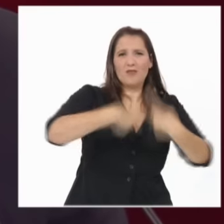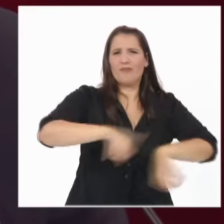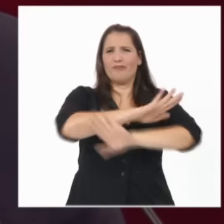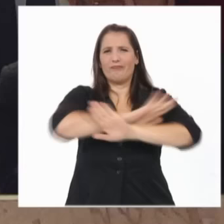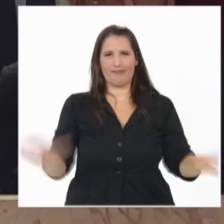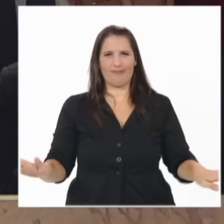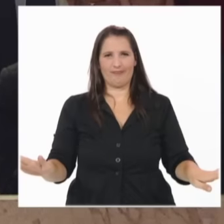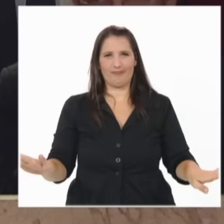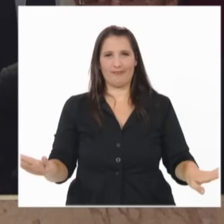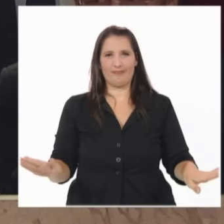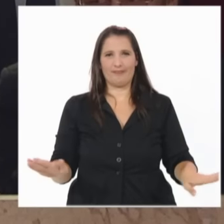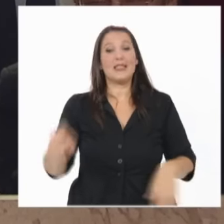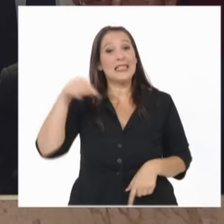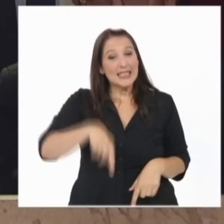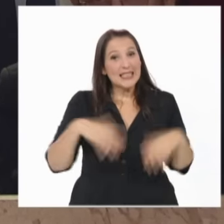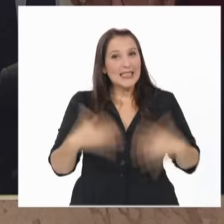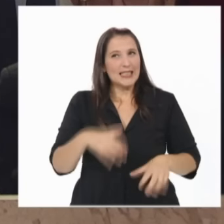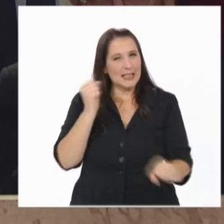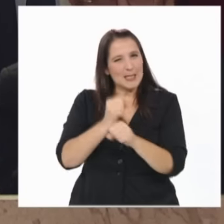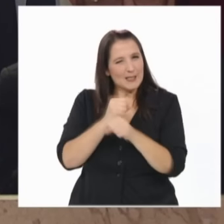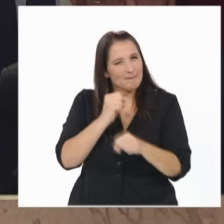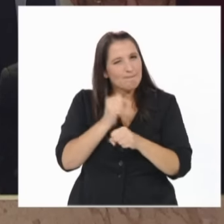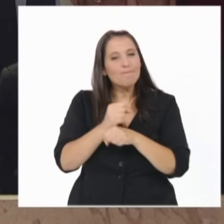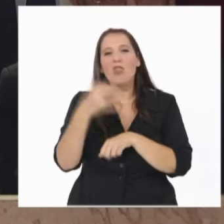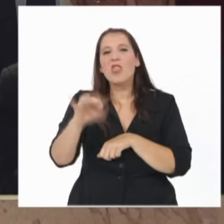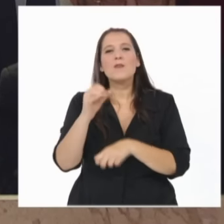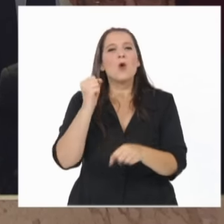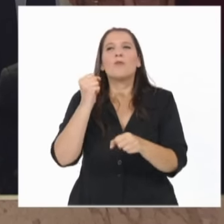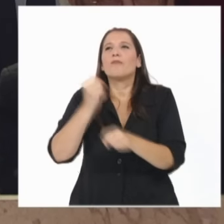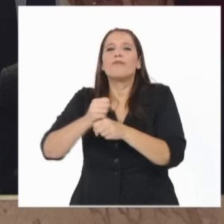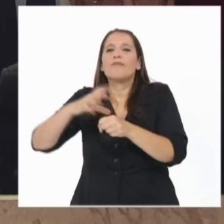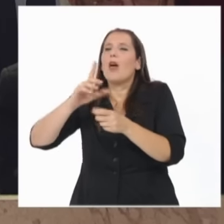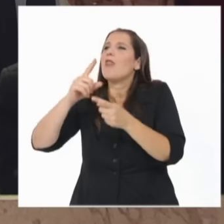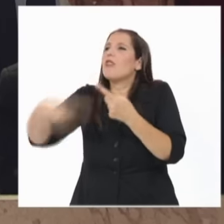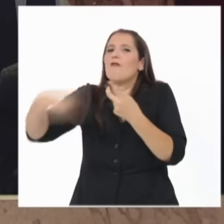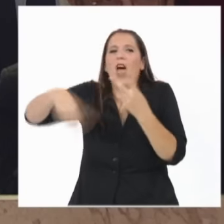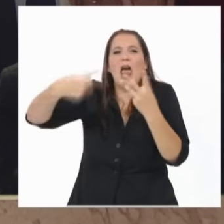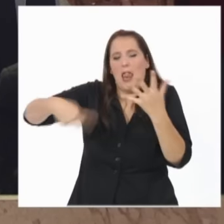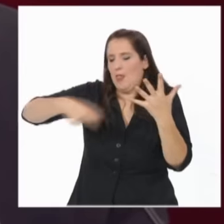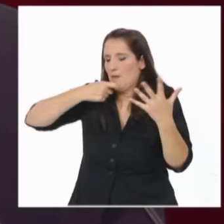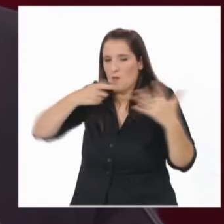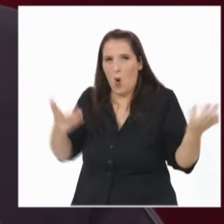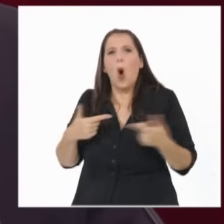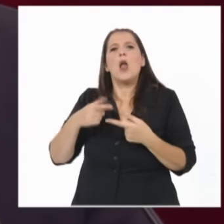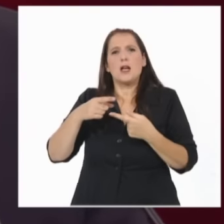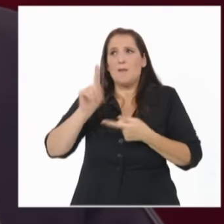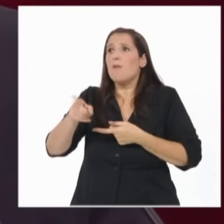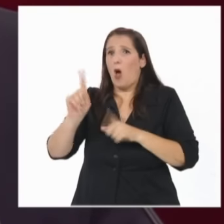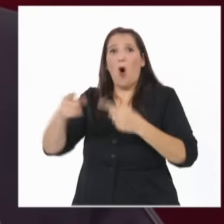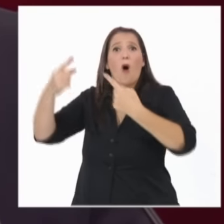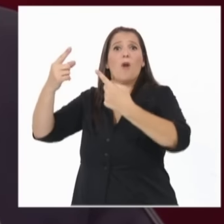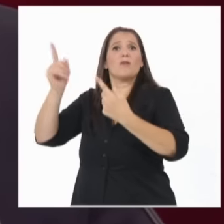Este combate nos obliga a trabajar en distintos campos, incluyendo la protección de nuestras